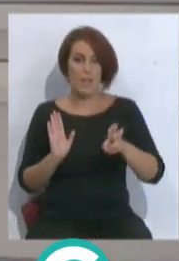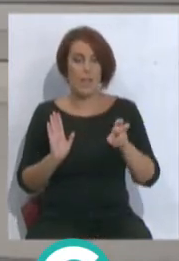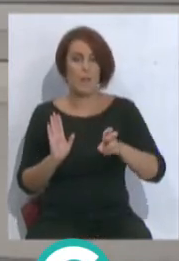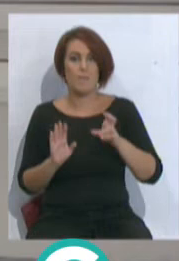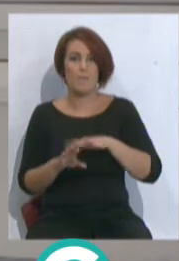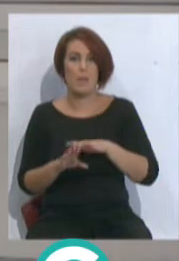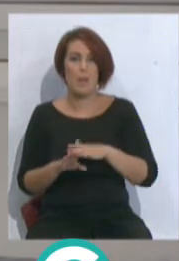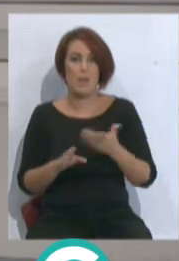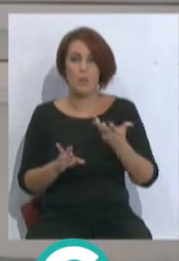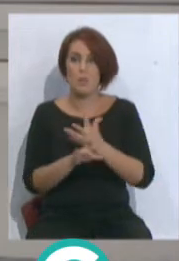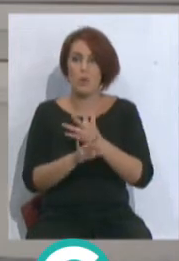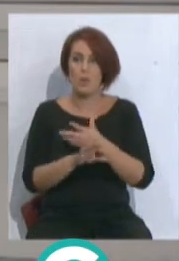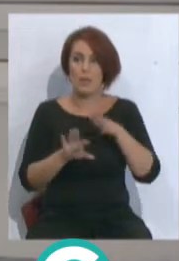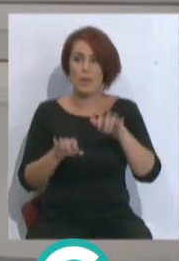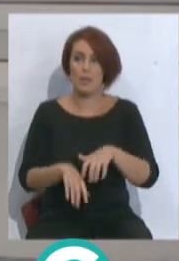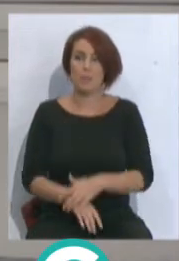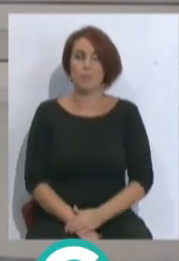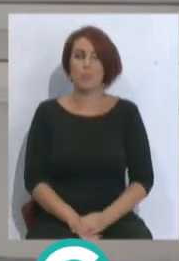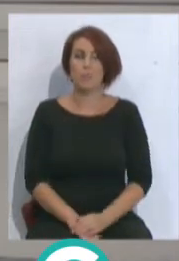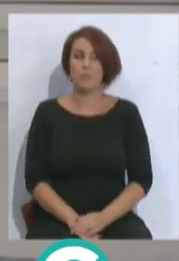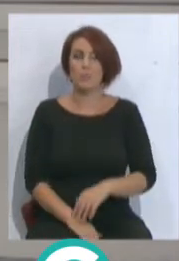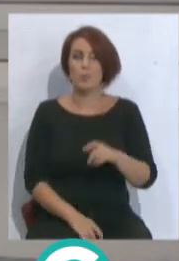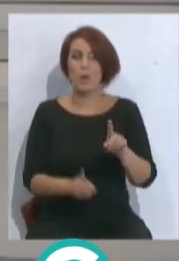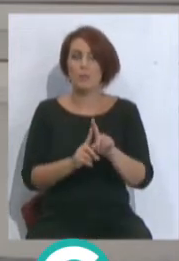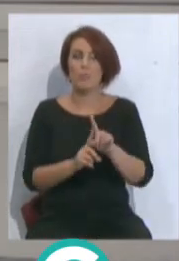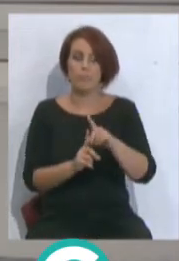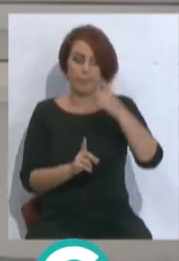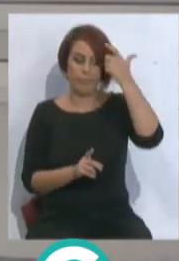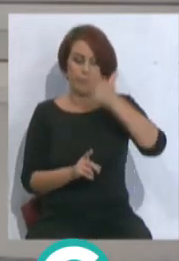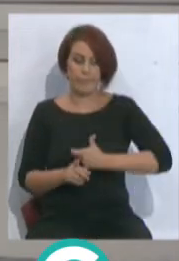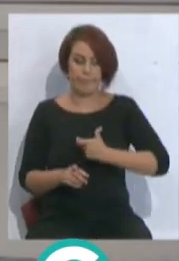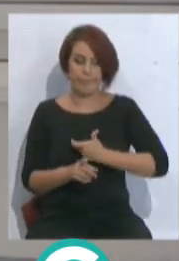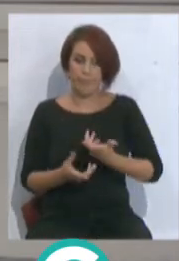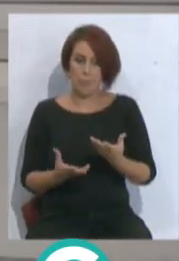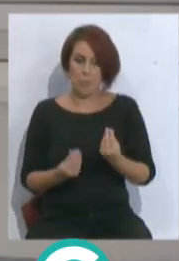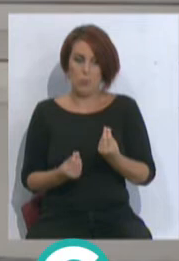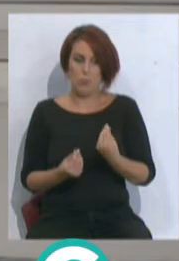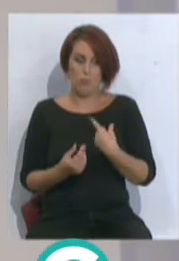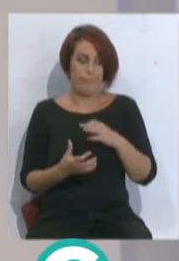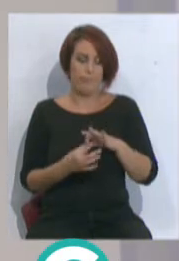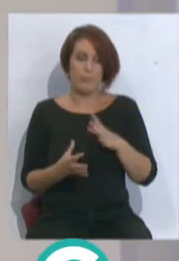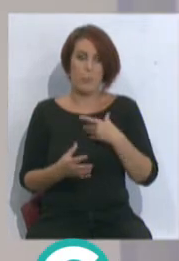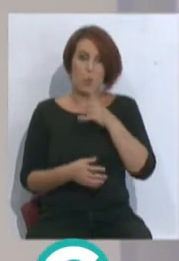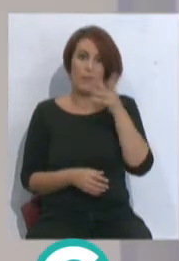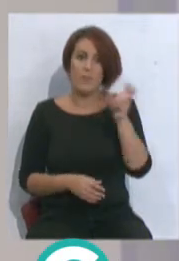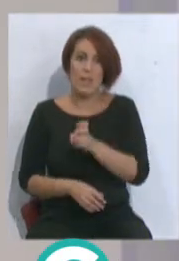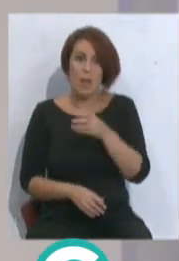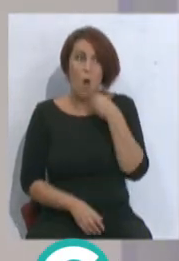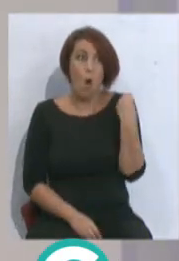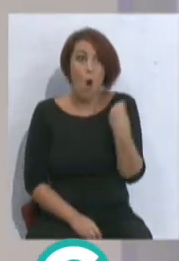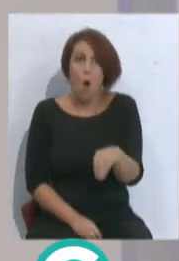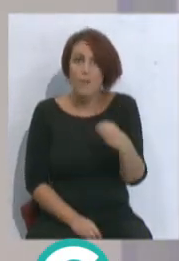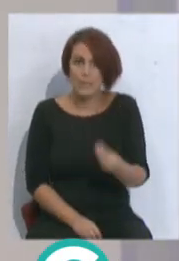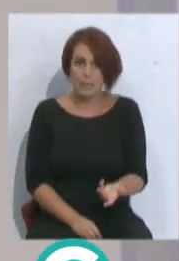para el juego del Cádiz. Tampoco creo yo que habría que personalizar tanto en estos jugadores porque estos jugadores son insultantemente jóvenes.